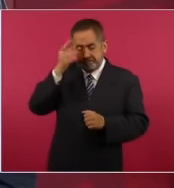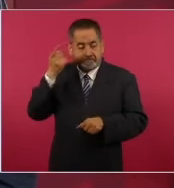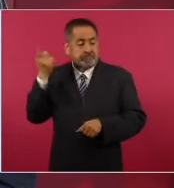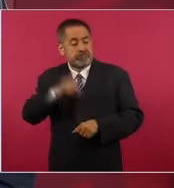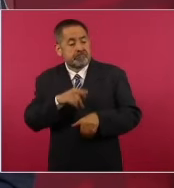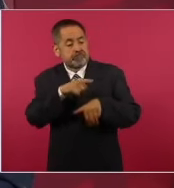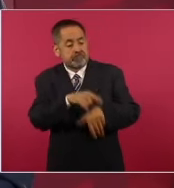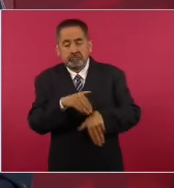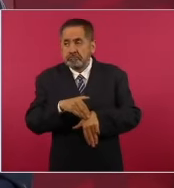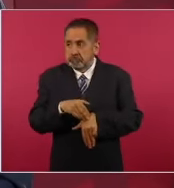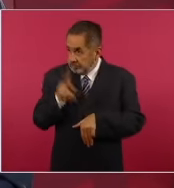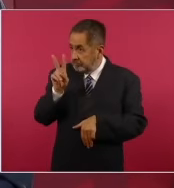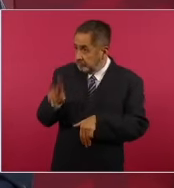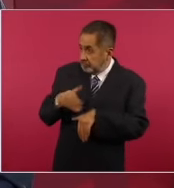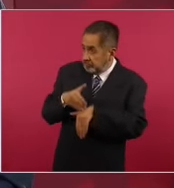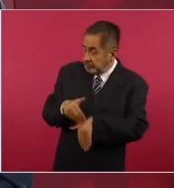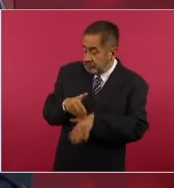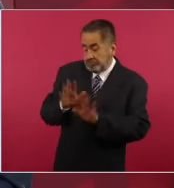adoctrinamiento,